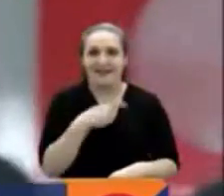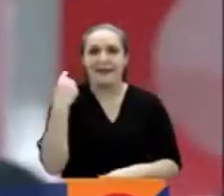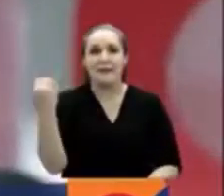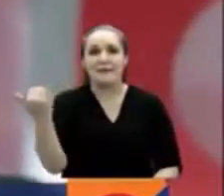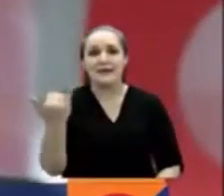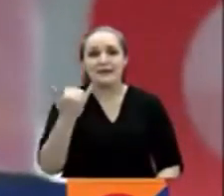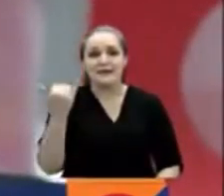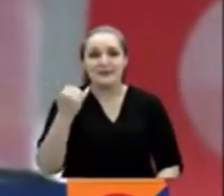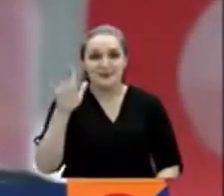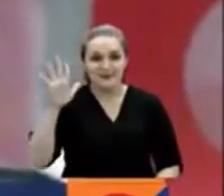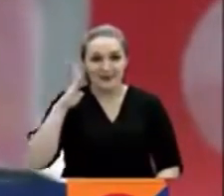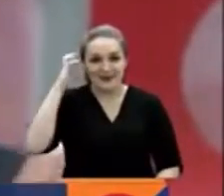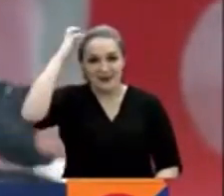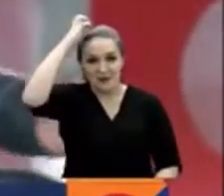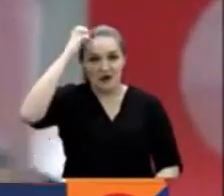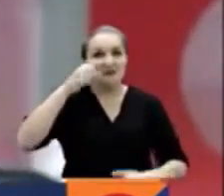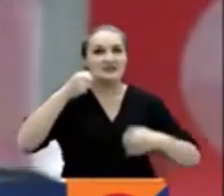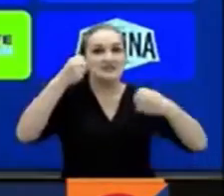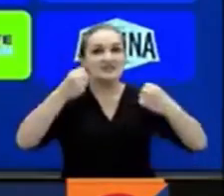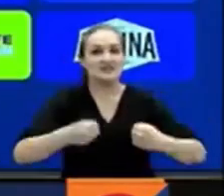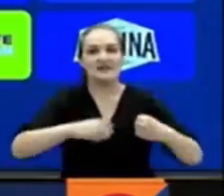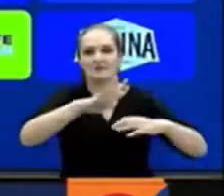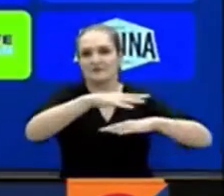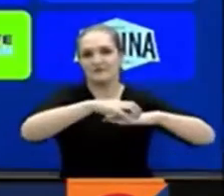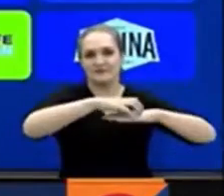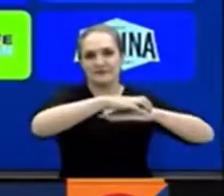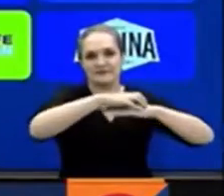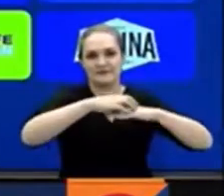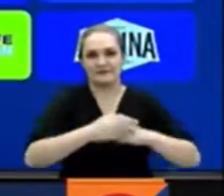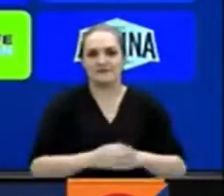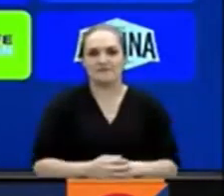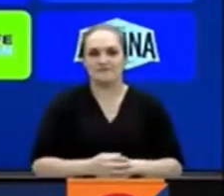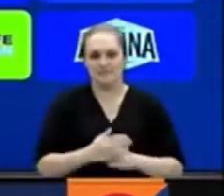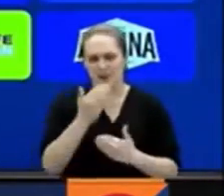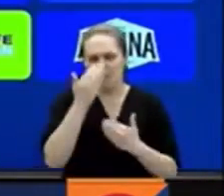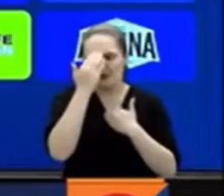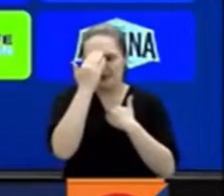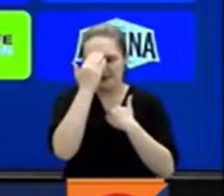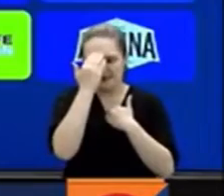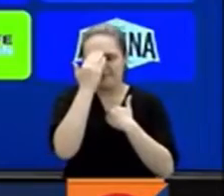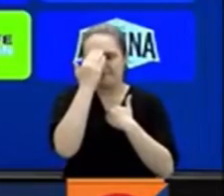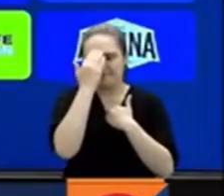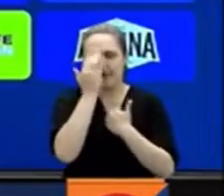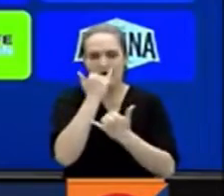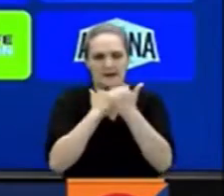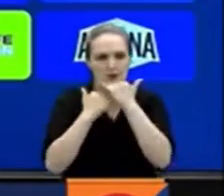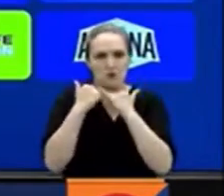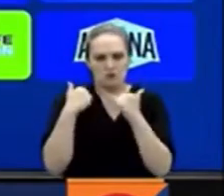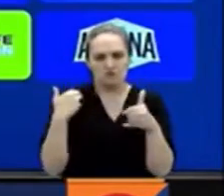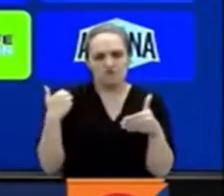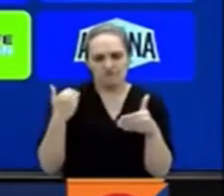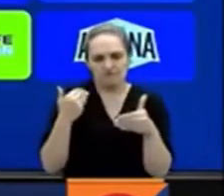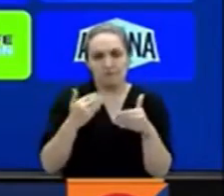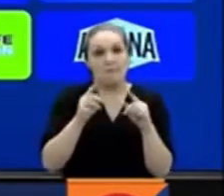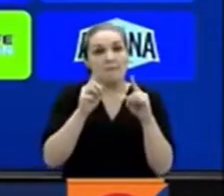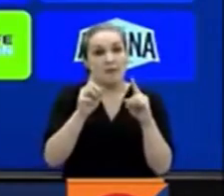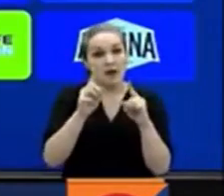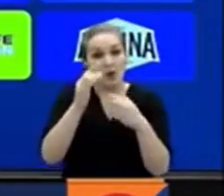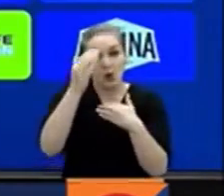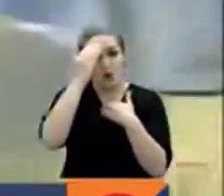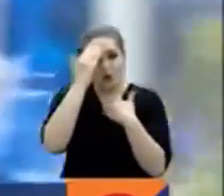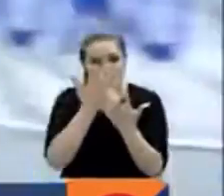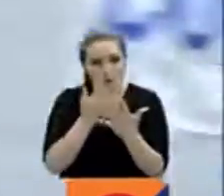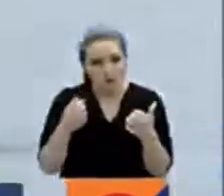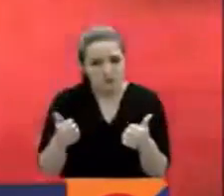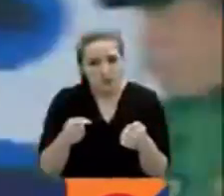de Gamero, juega en territorio pijao. Seguir consciente de los errores que cometemos, pero también consciente de que hacemos